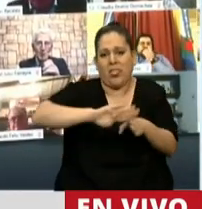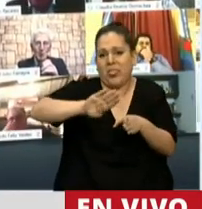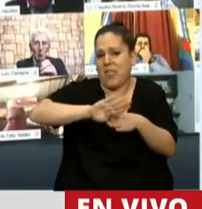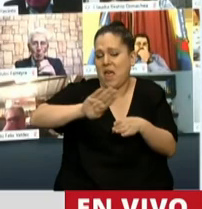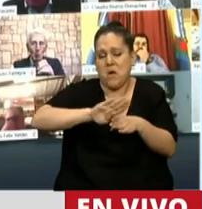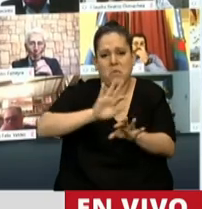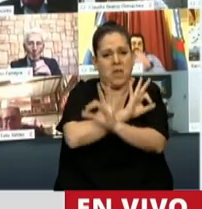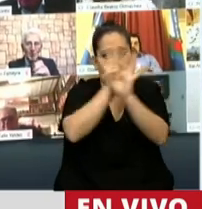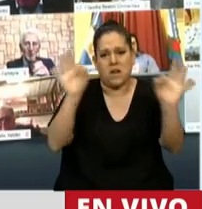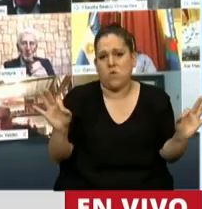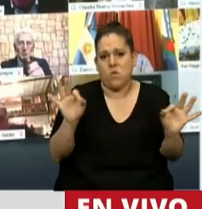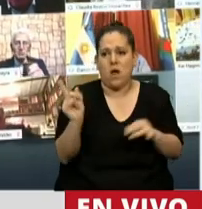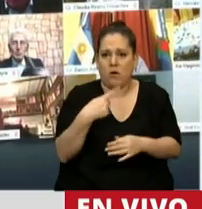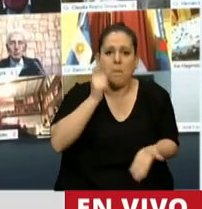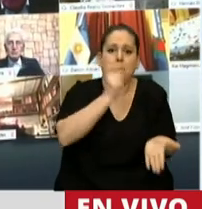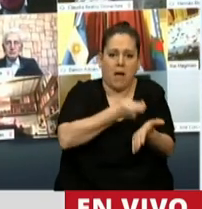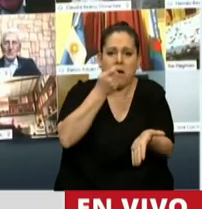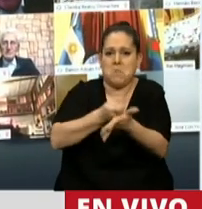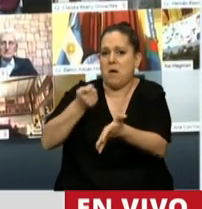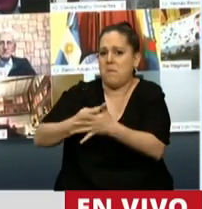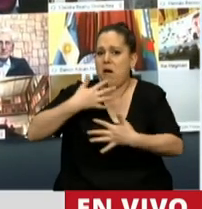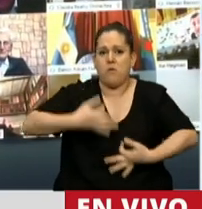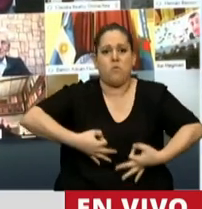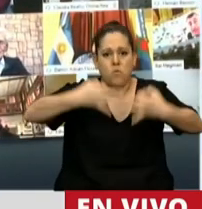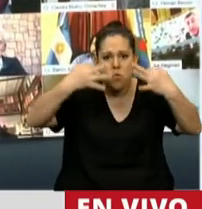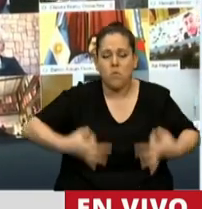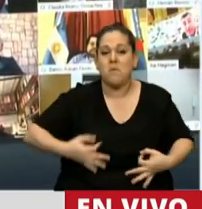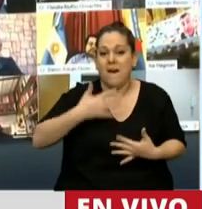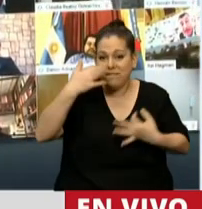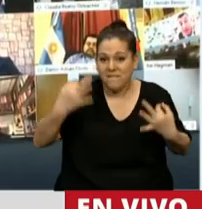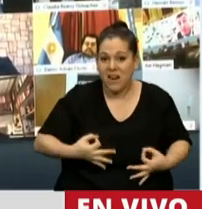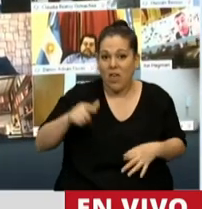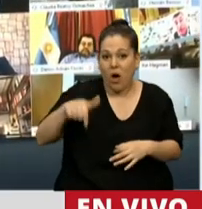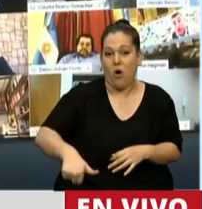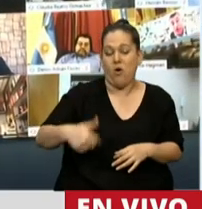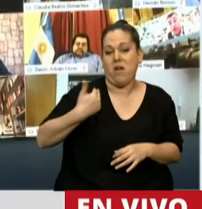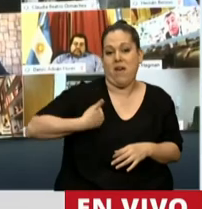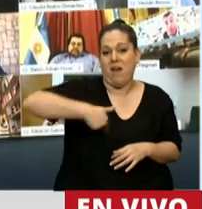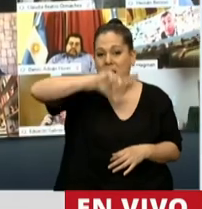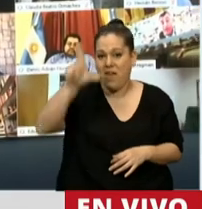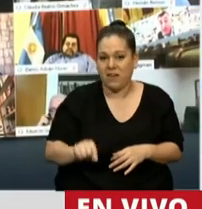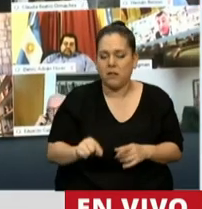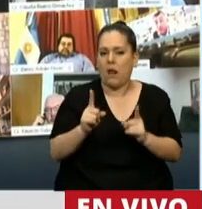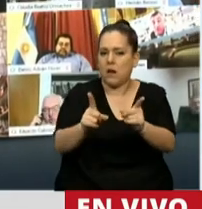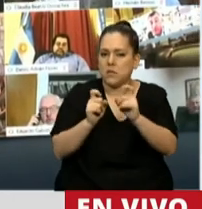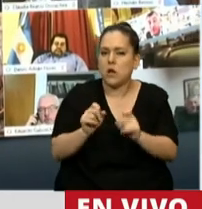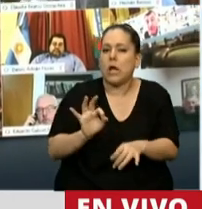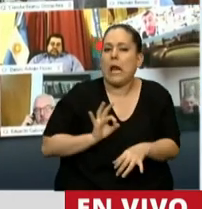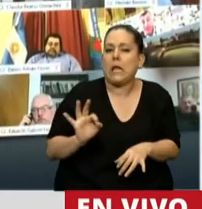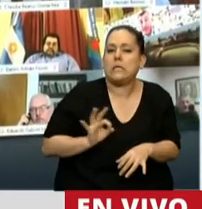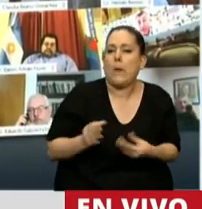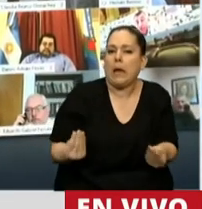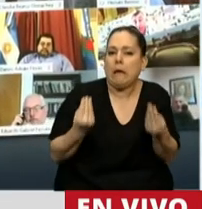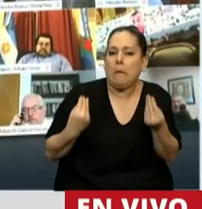con todas las obligaciones. Y la verdad que hoy el pueblo argentino también es necesario. Quiere saber qué